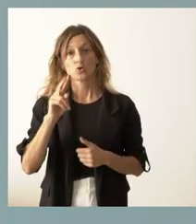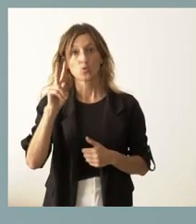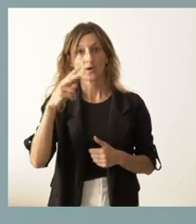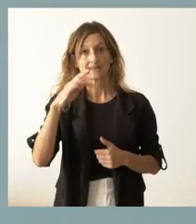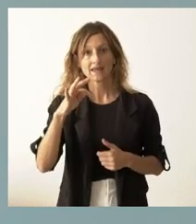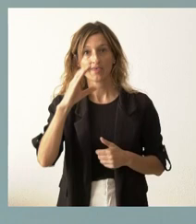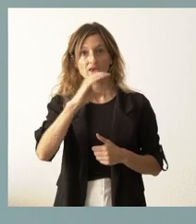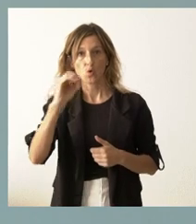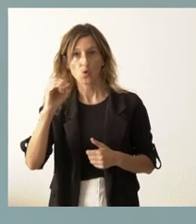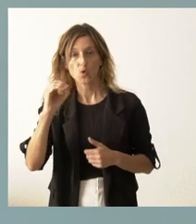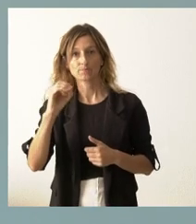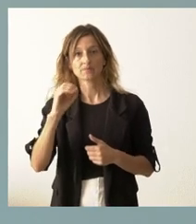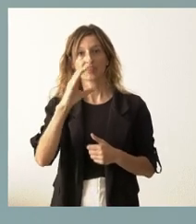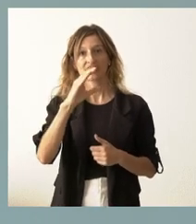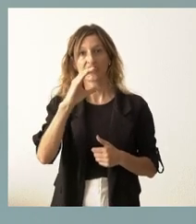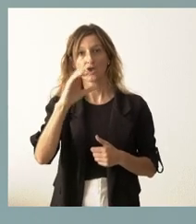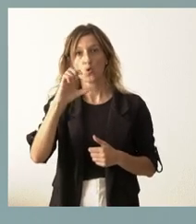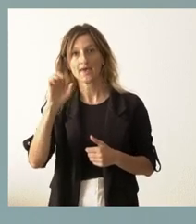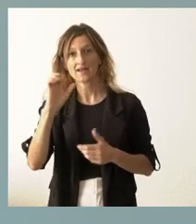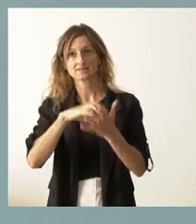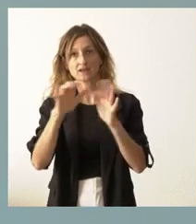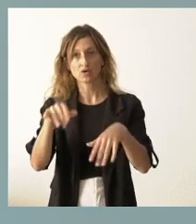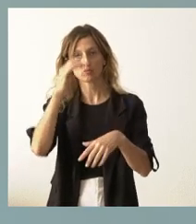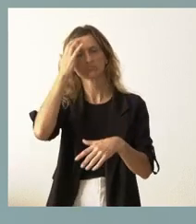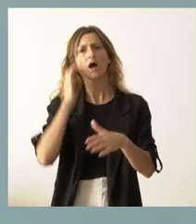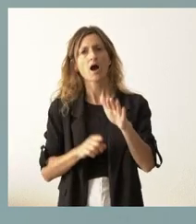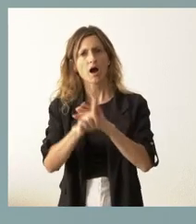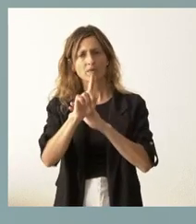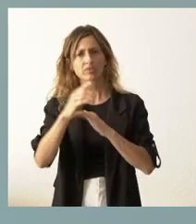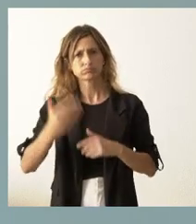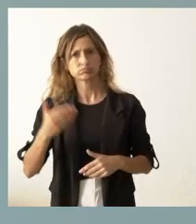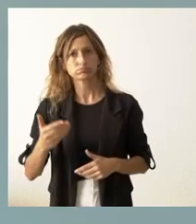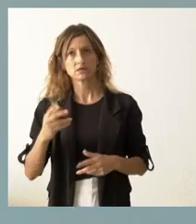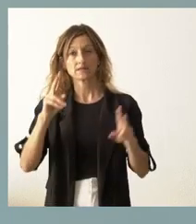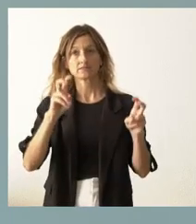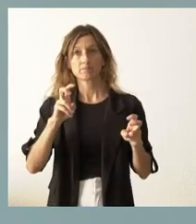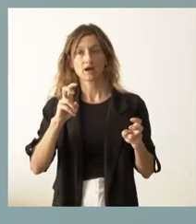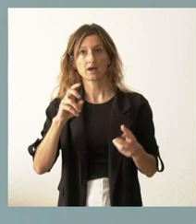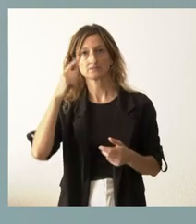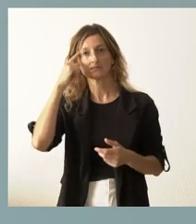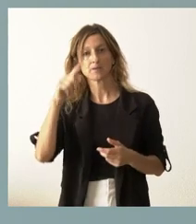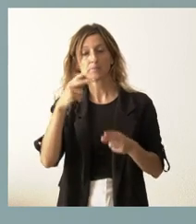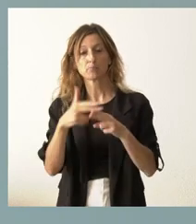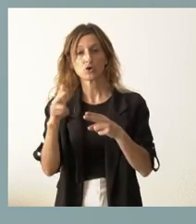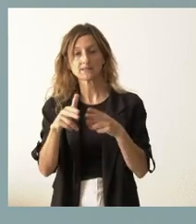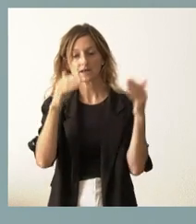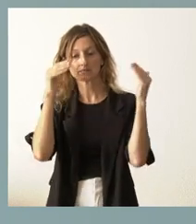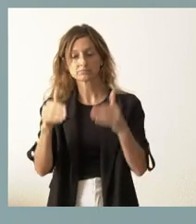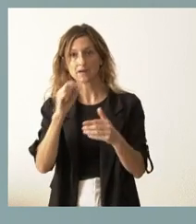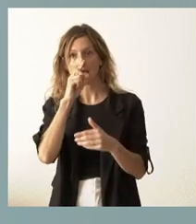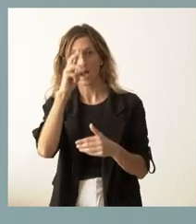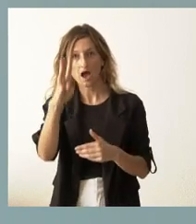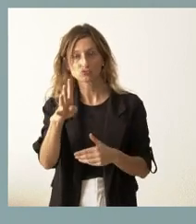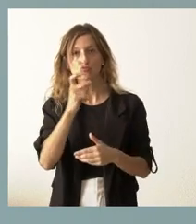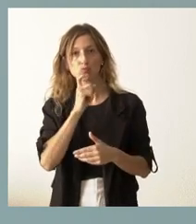Comisiones Obreras, con COE Castilla y León. Ha habido avances muy importantes en el sentido de dónde tienen que ir las políticas para los próximos años,